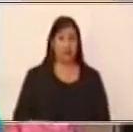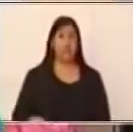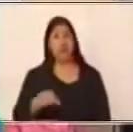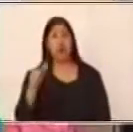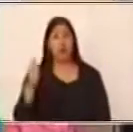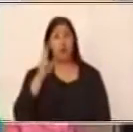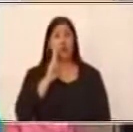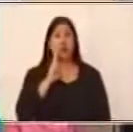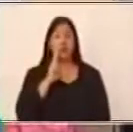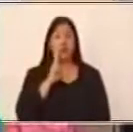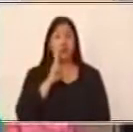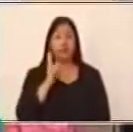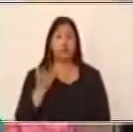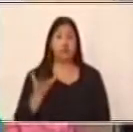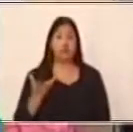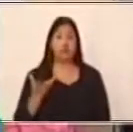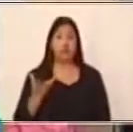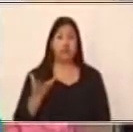es el otro verbo?